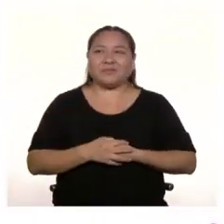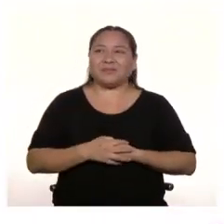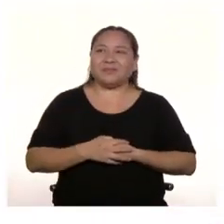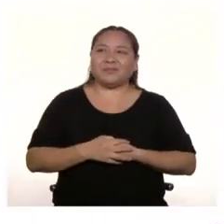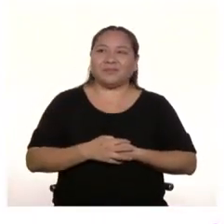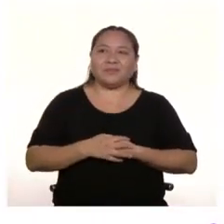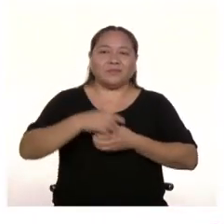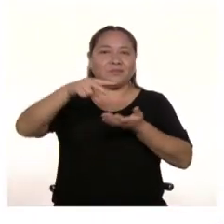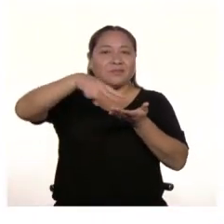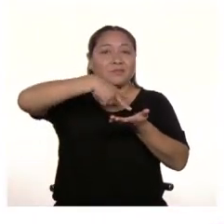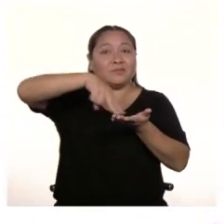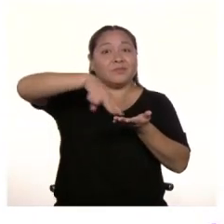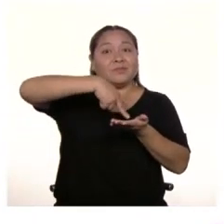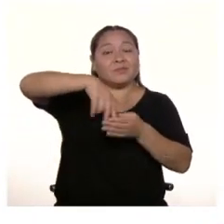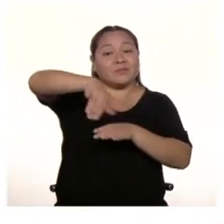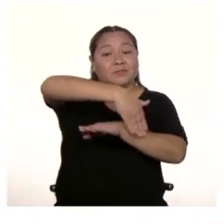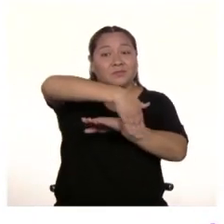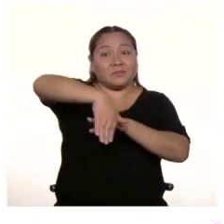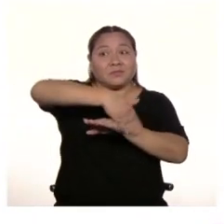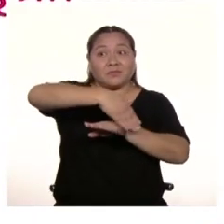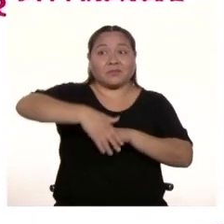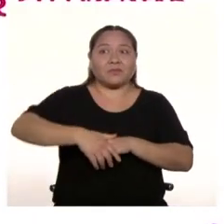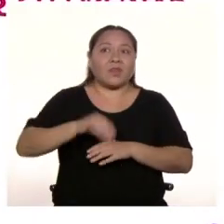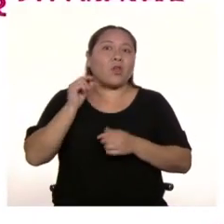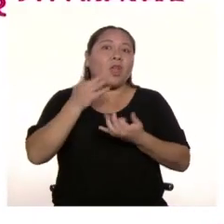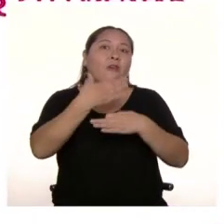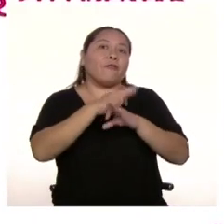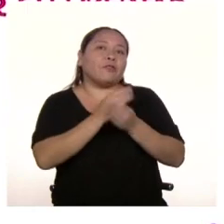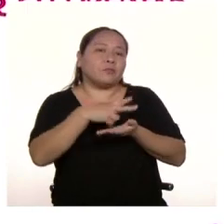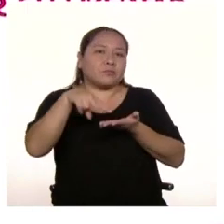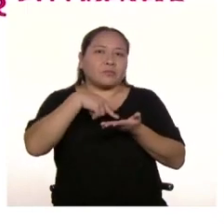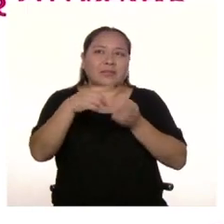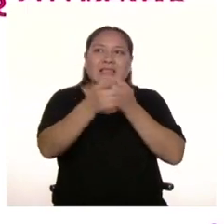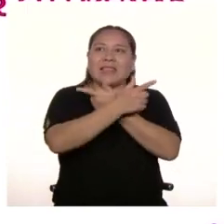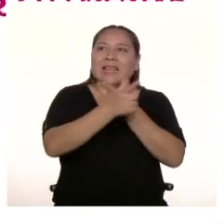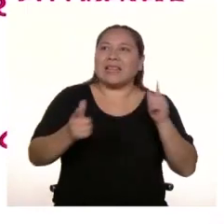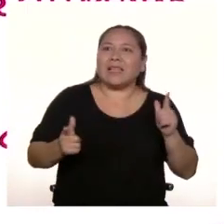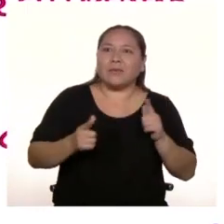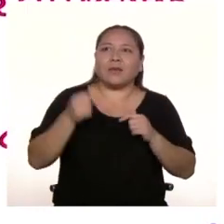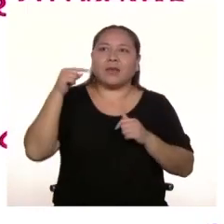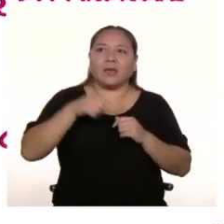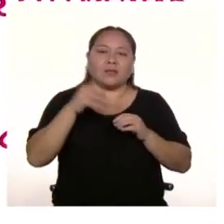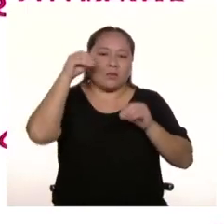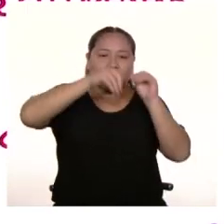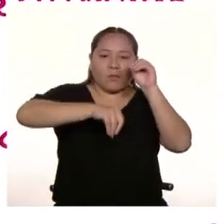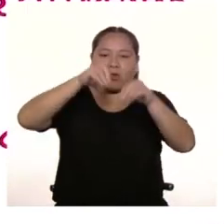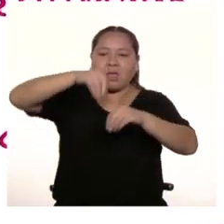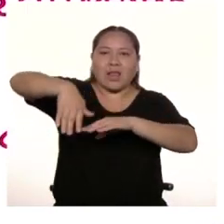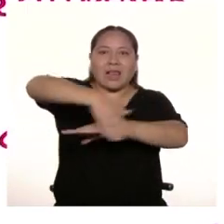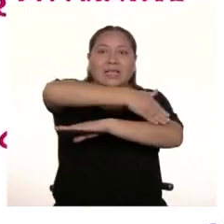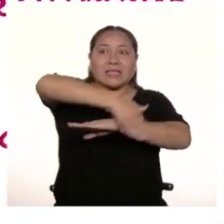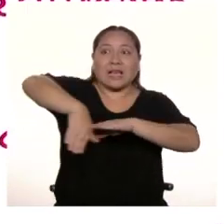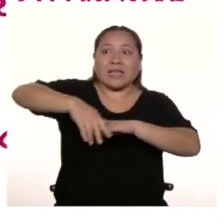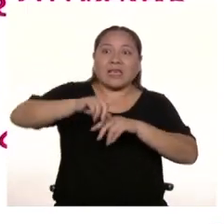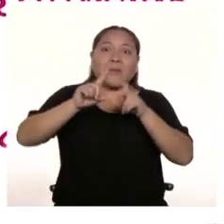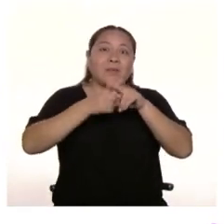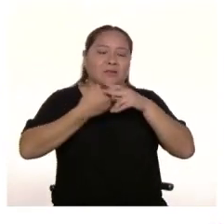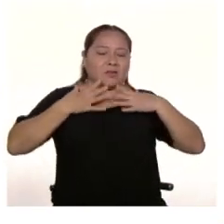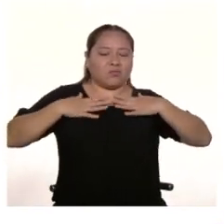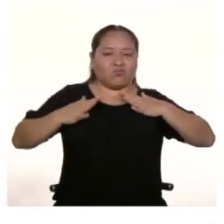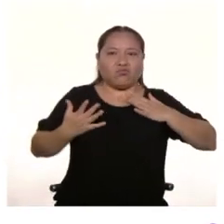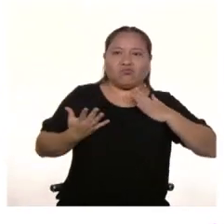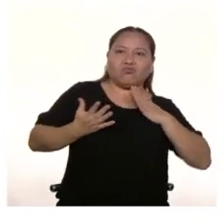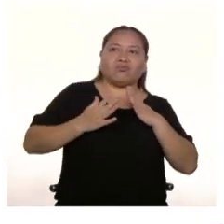La danza urbana. Es un estilo de baile que se caracteriza por su libertad. El punto es apropiarte de las calles y empezar a mover el cuerpo.